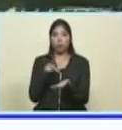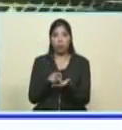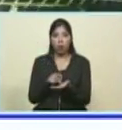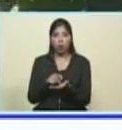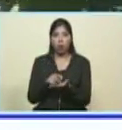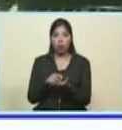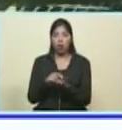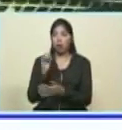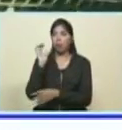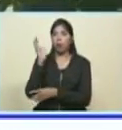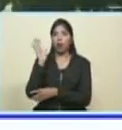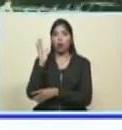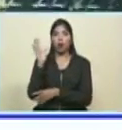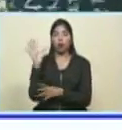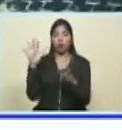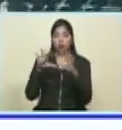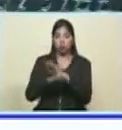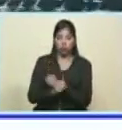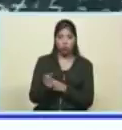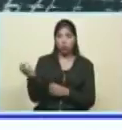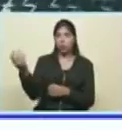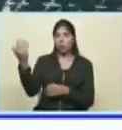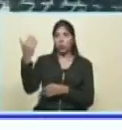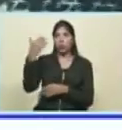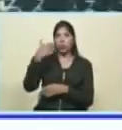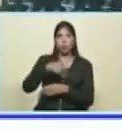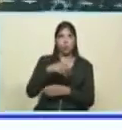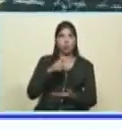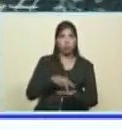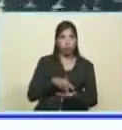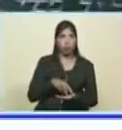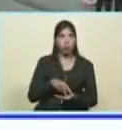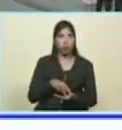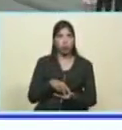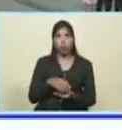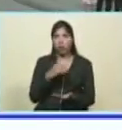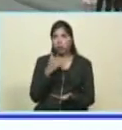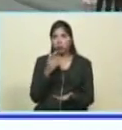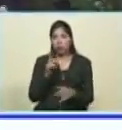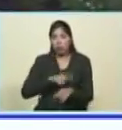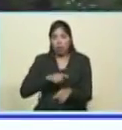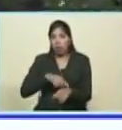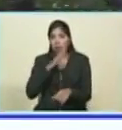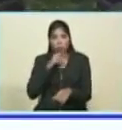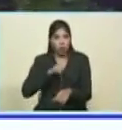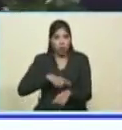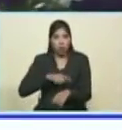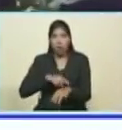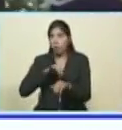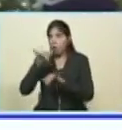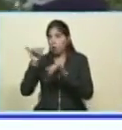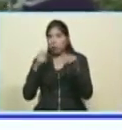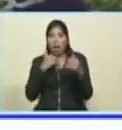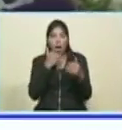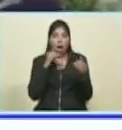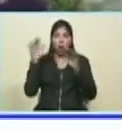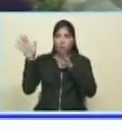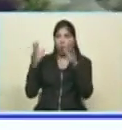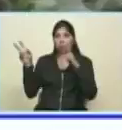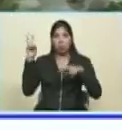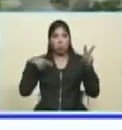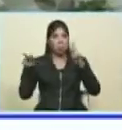hasta que anochece y termina y regresa para acá, prácticamente no nos da tiempo de caminar, de conocer, en algunas